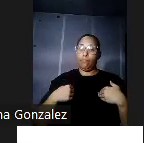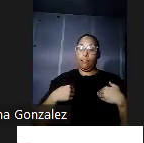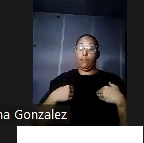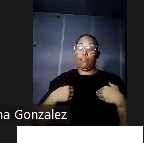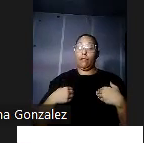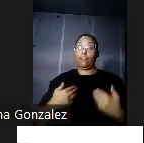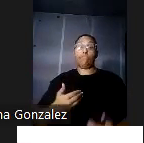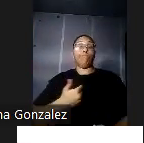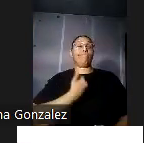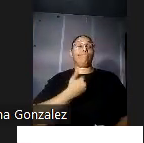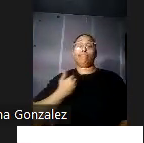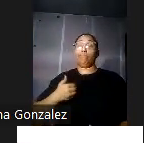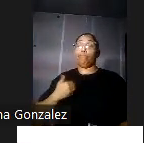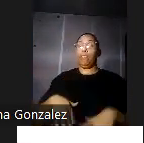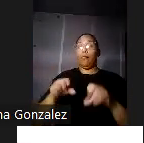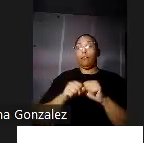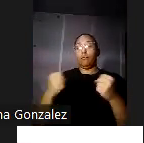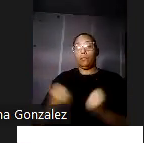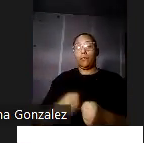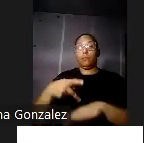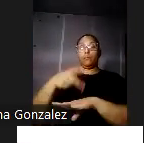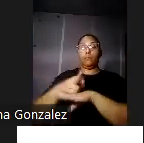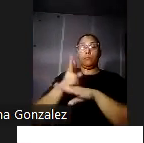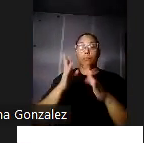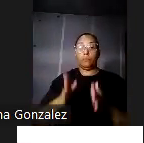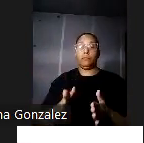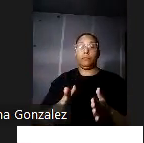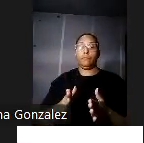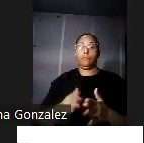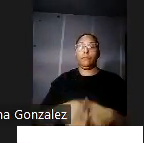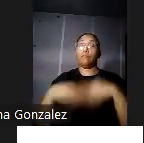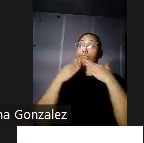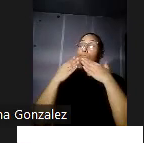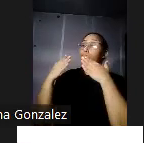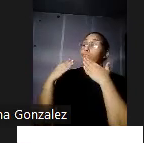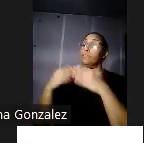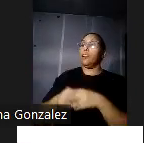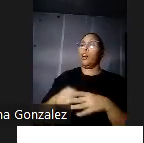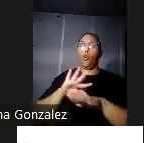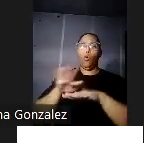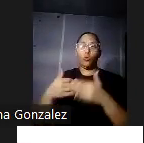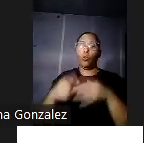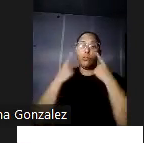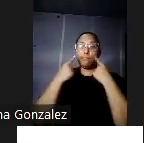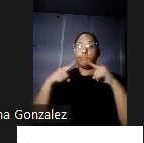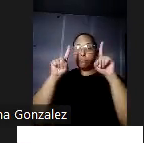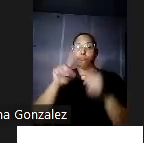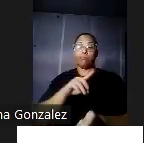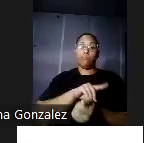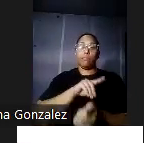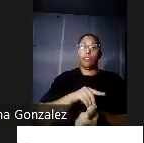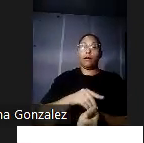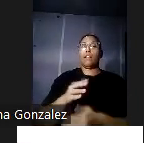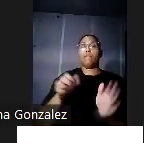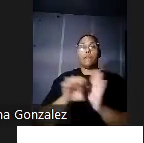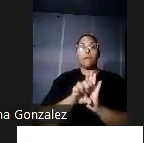dentro de la sociedad puertorriqueña gracias a sus logros en la medicina, al igual que la comisión de anemia entre muchos de sus